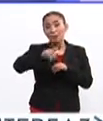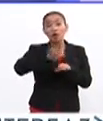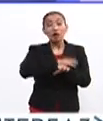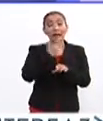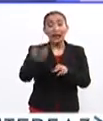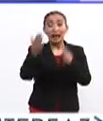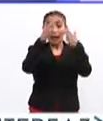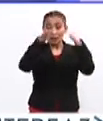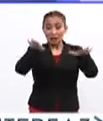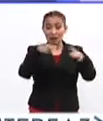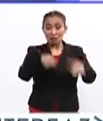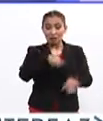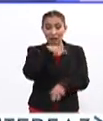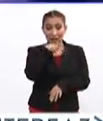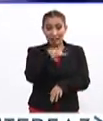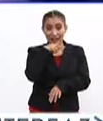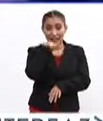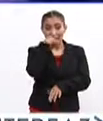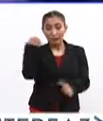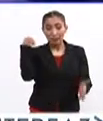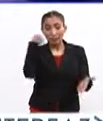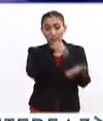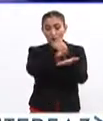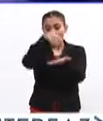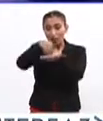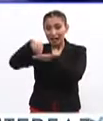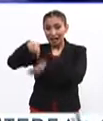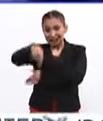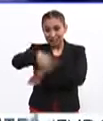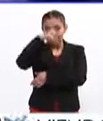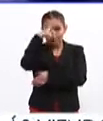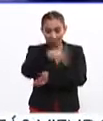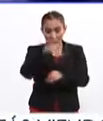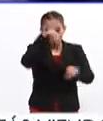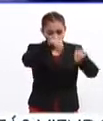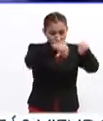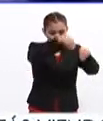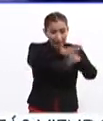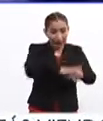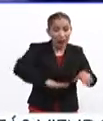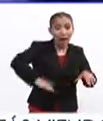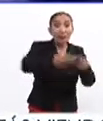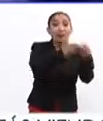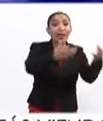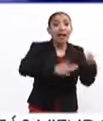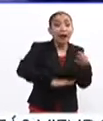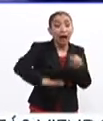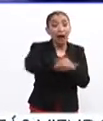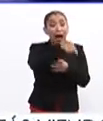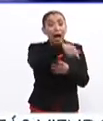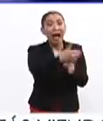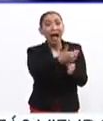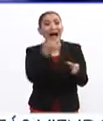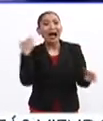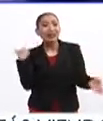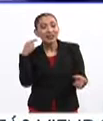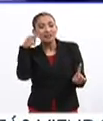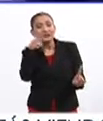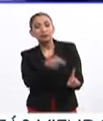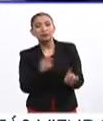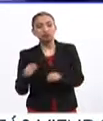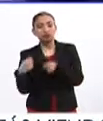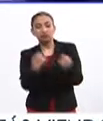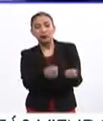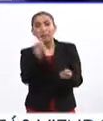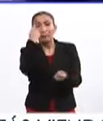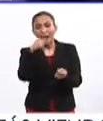Navidad se establecen justamente en nuestro país en áreas que fueron destinadas, por